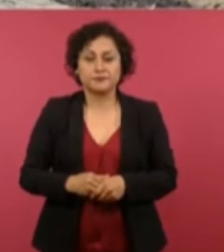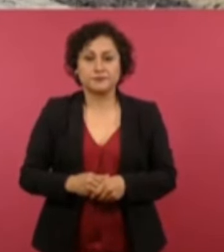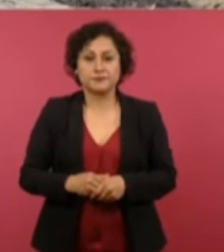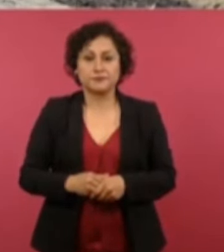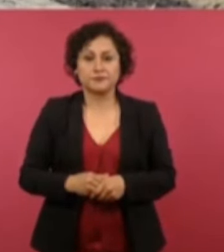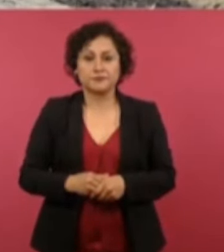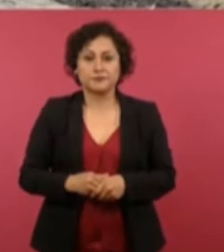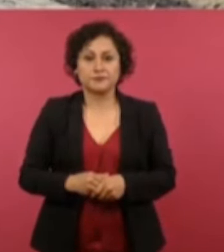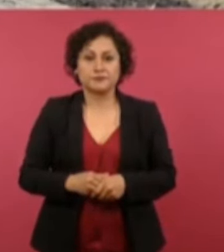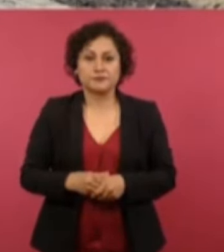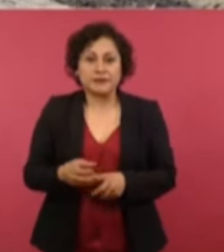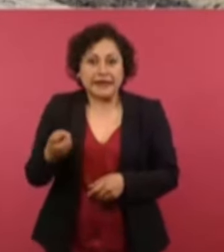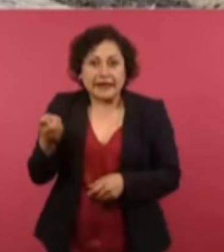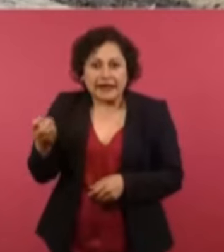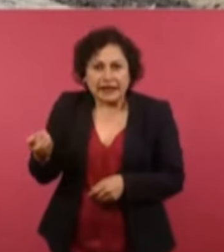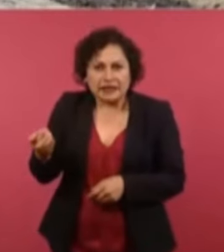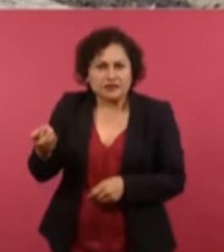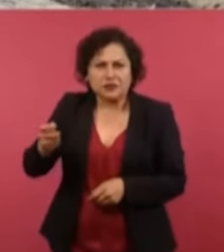eso es México,